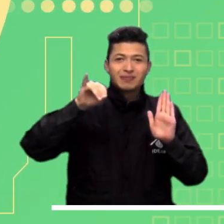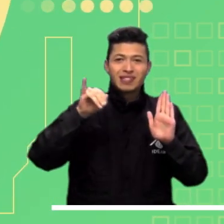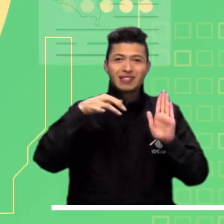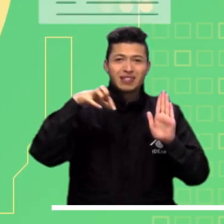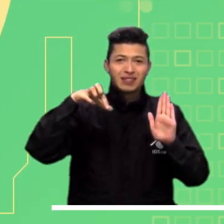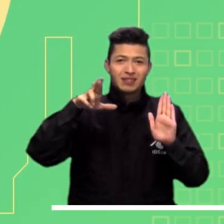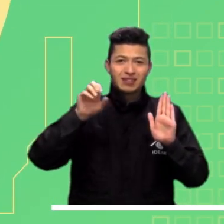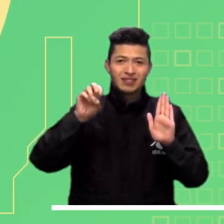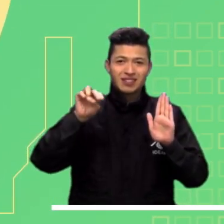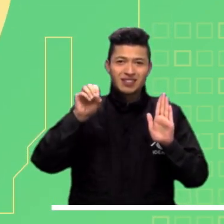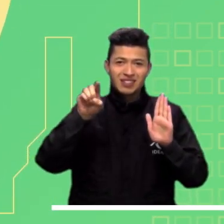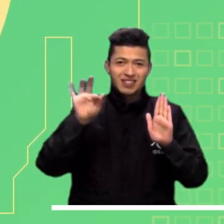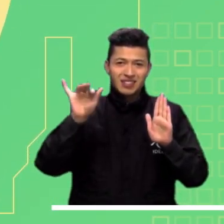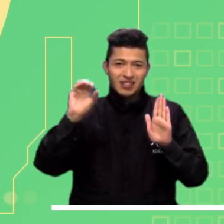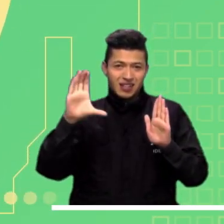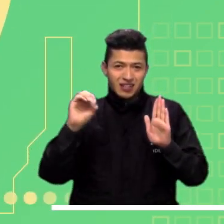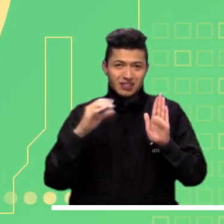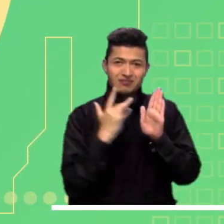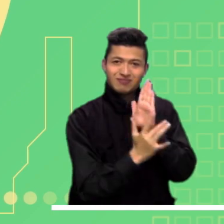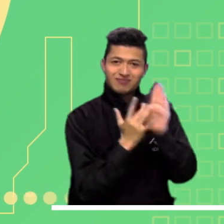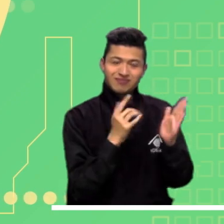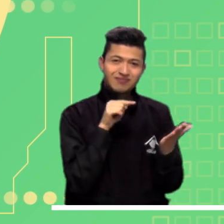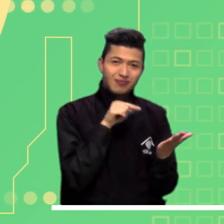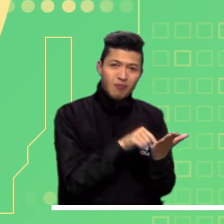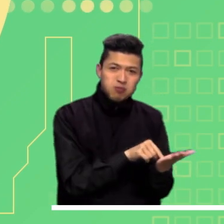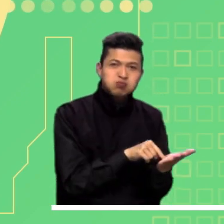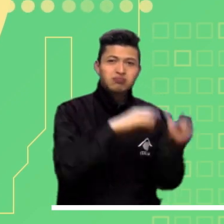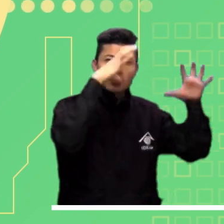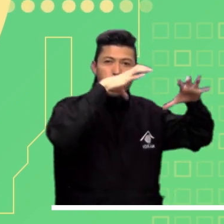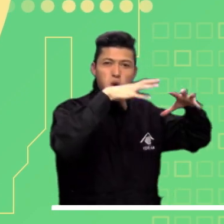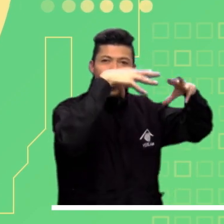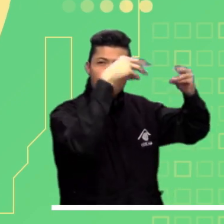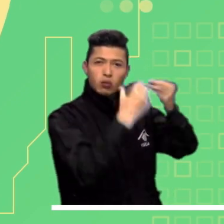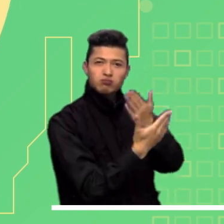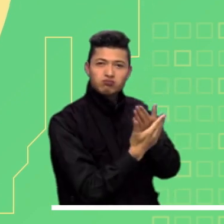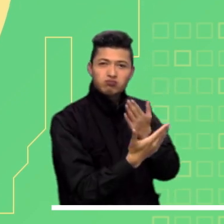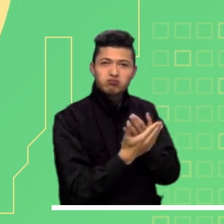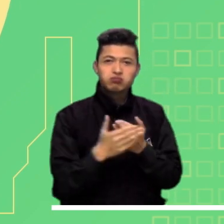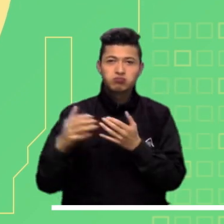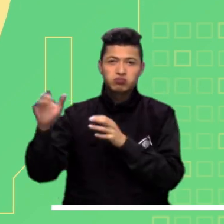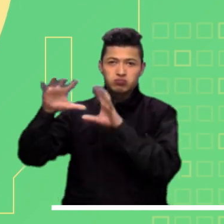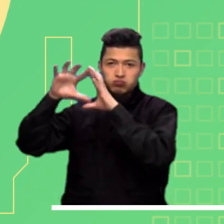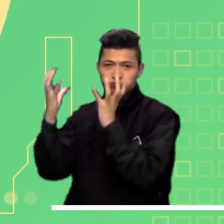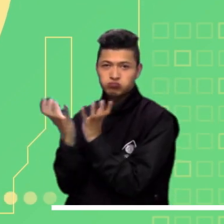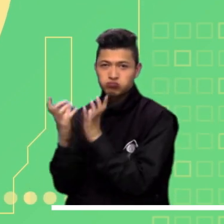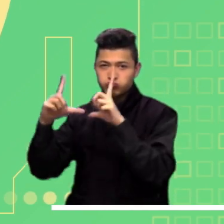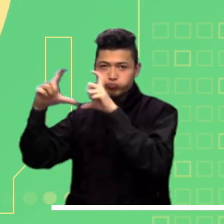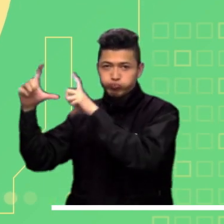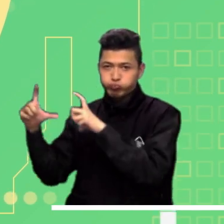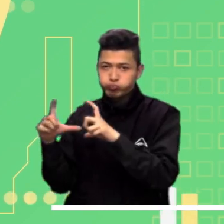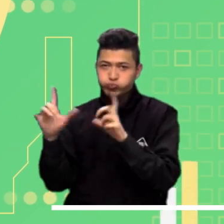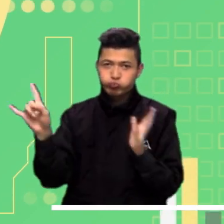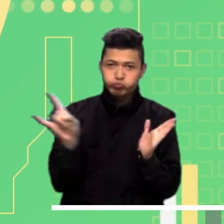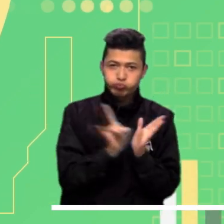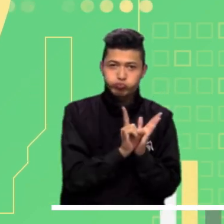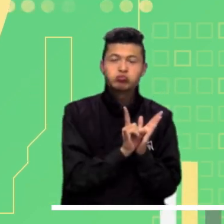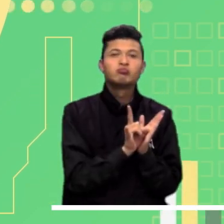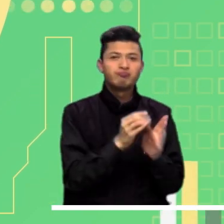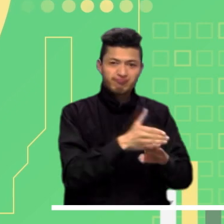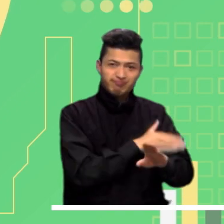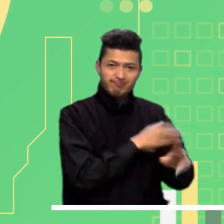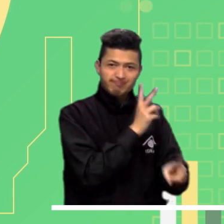Pronóstico. Consulte los pronósticos del estado del tiempo, las imágenes satelitales y conozca las principales alertas